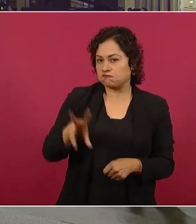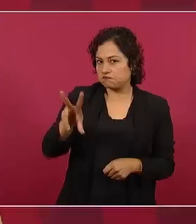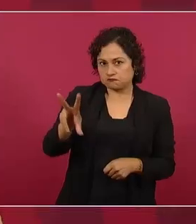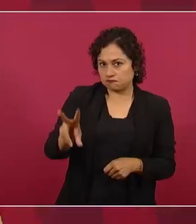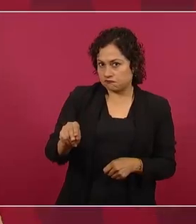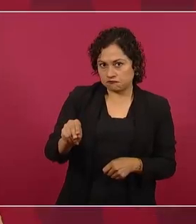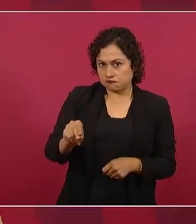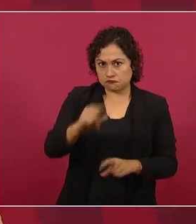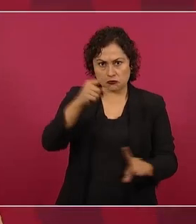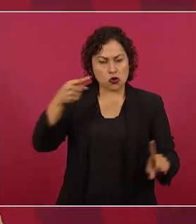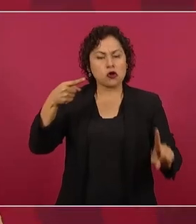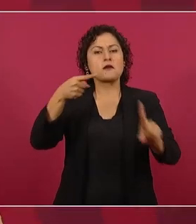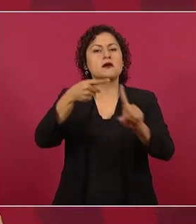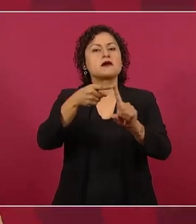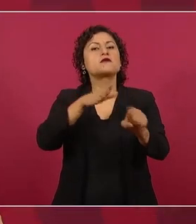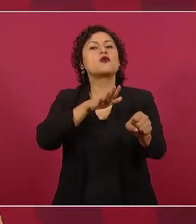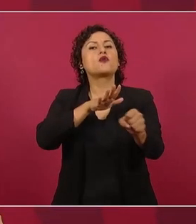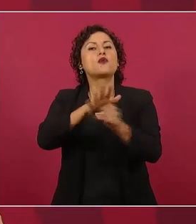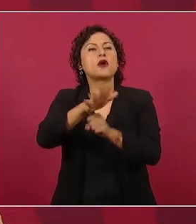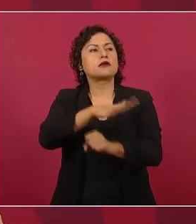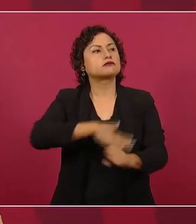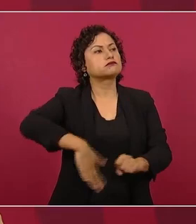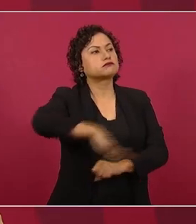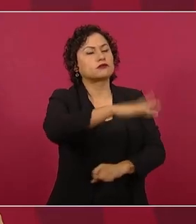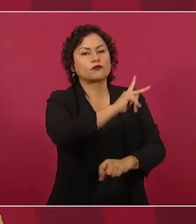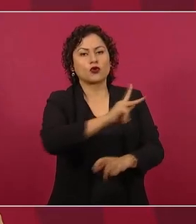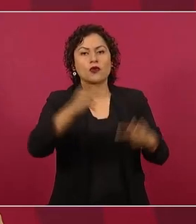voto de los ciudadanos.